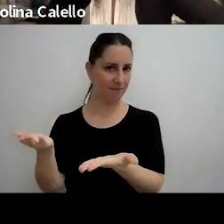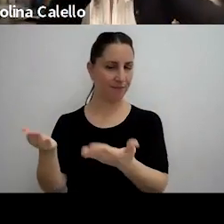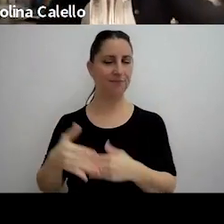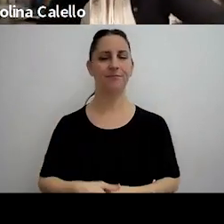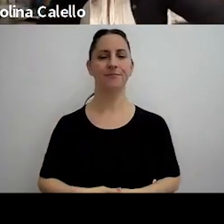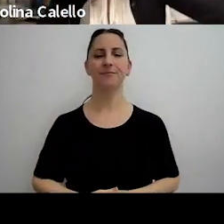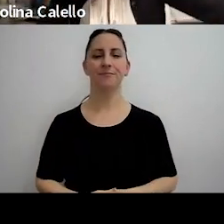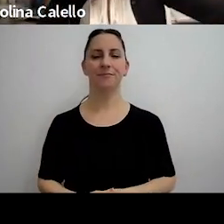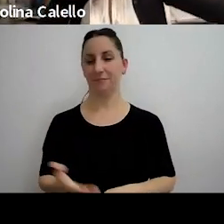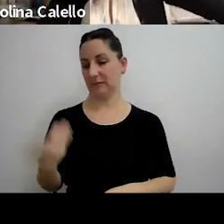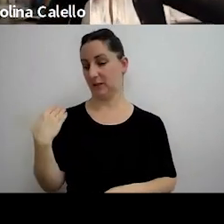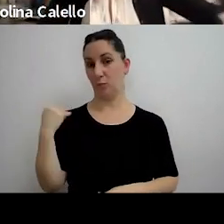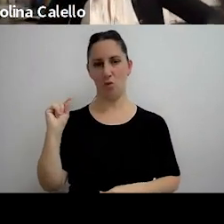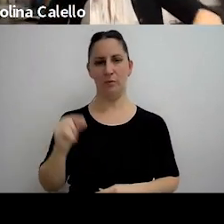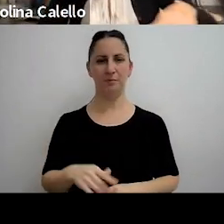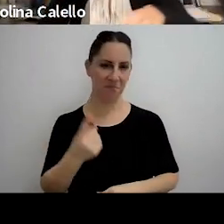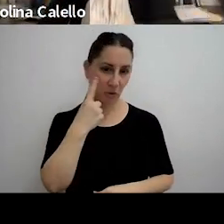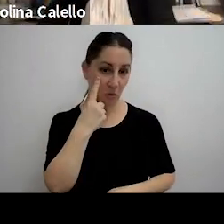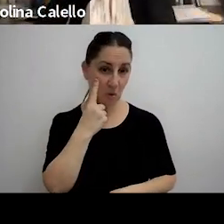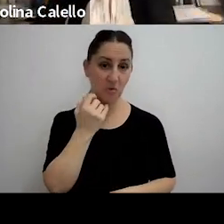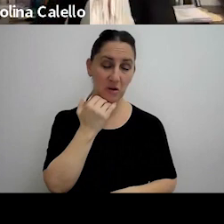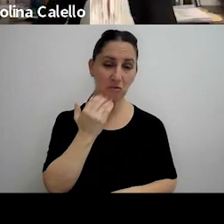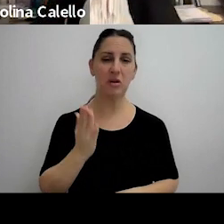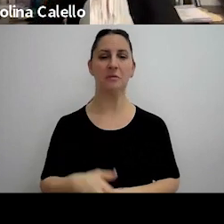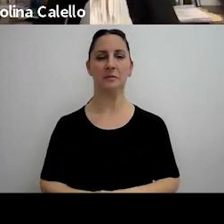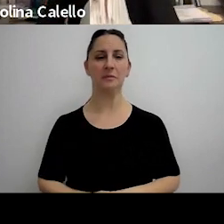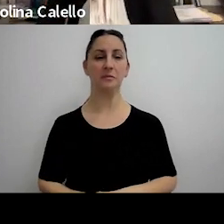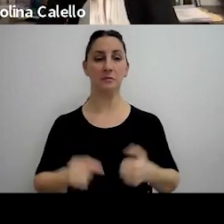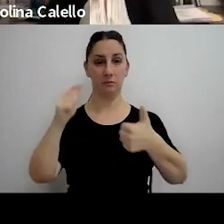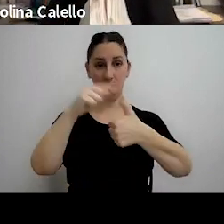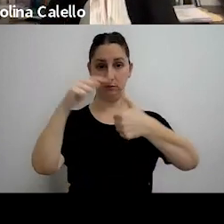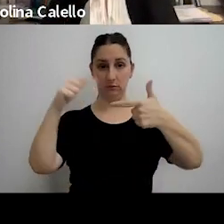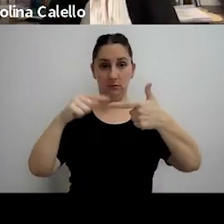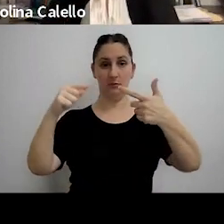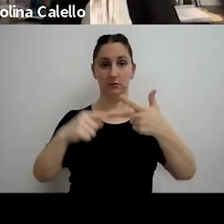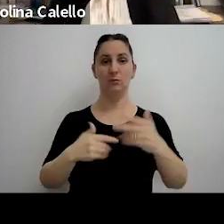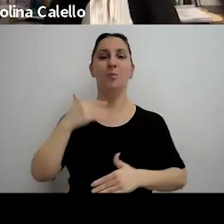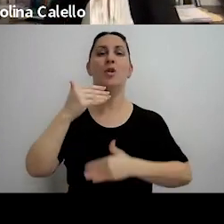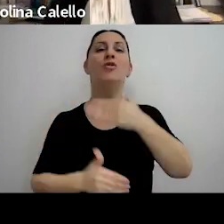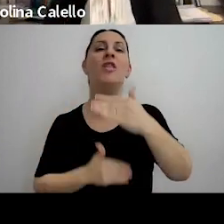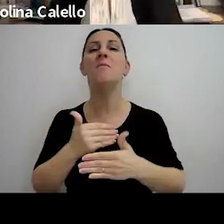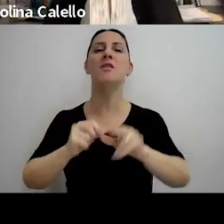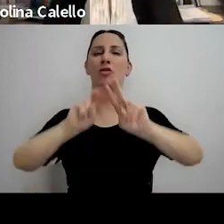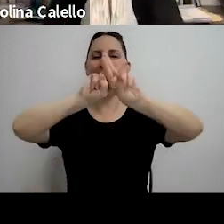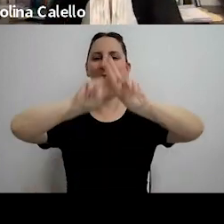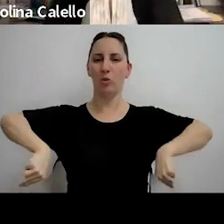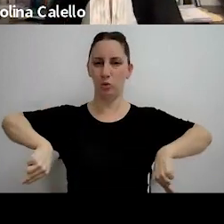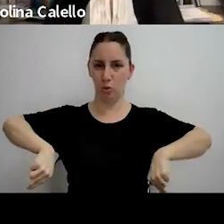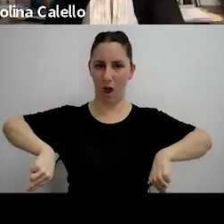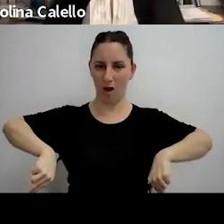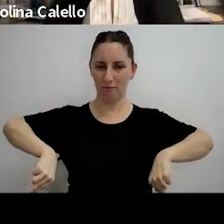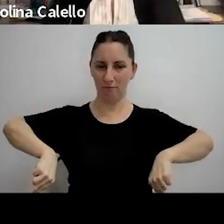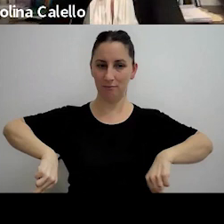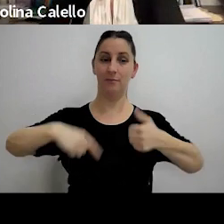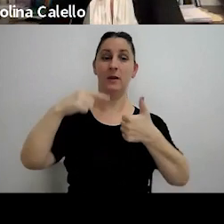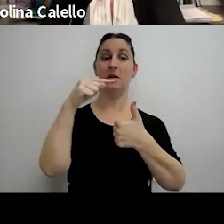que no sé si los conocen pero en los tres fueron en procedimientos de clausura en el